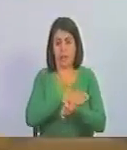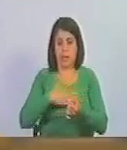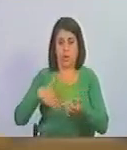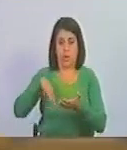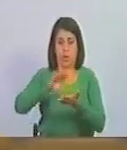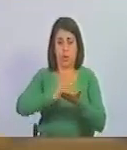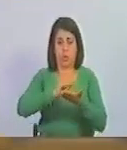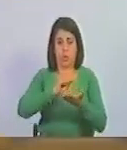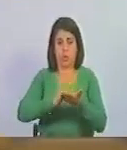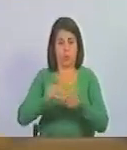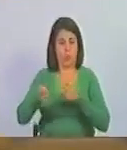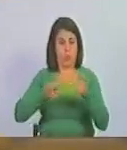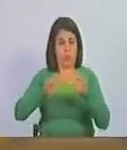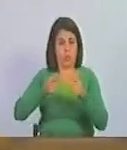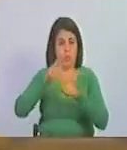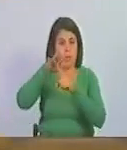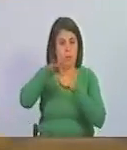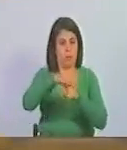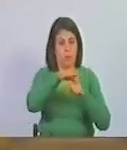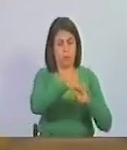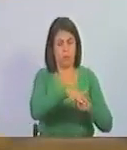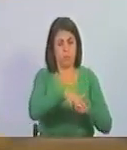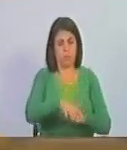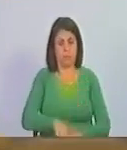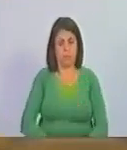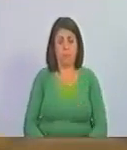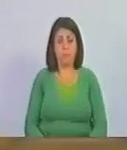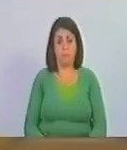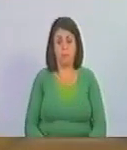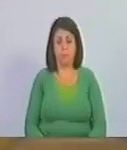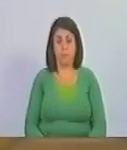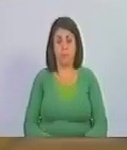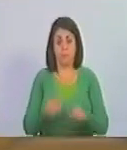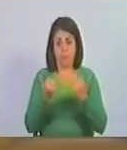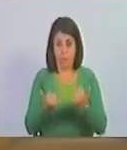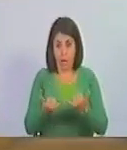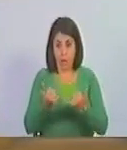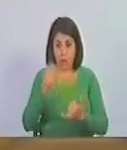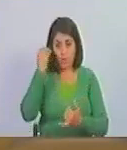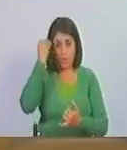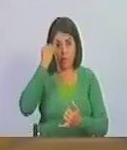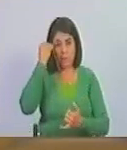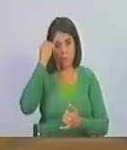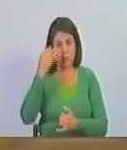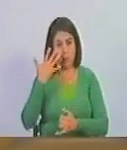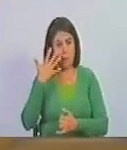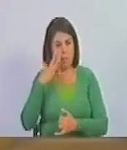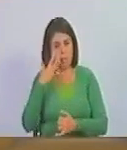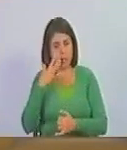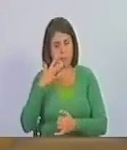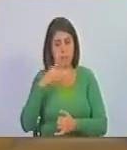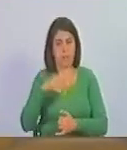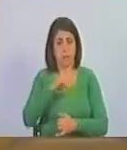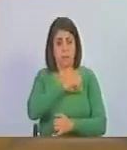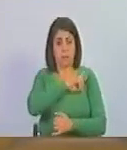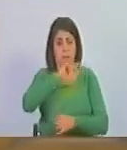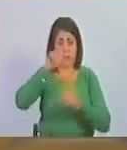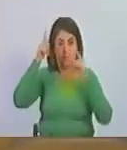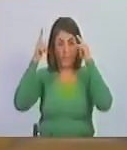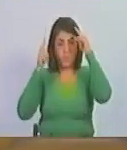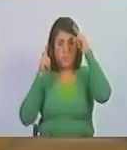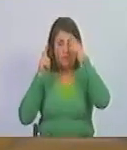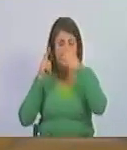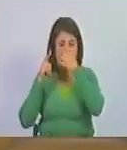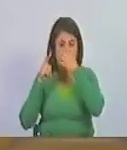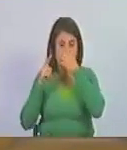volvernos a dominar. Muy actual ese pensamiento. El comandante supremo Hugo Chávez